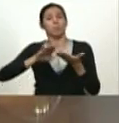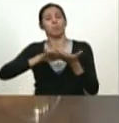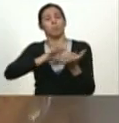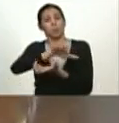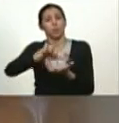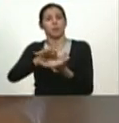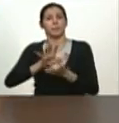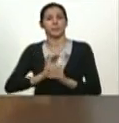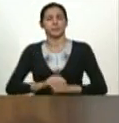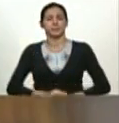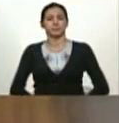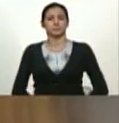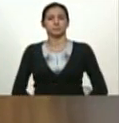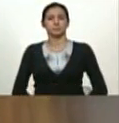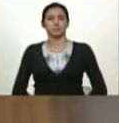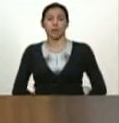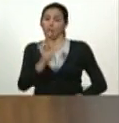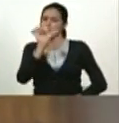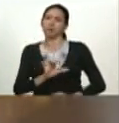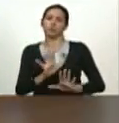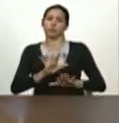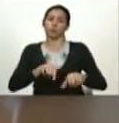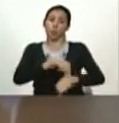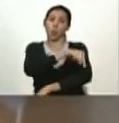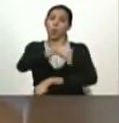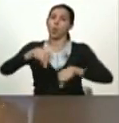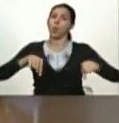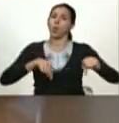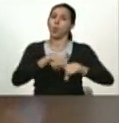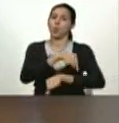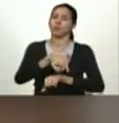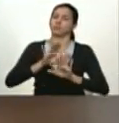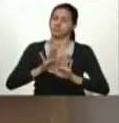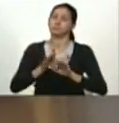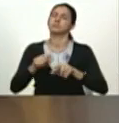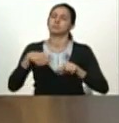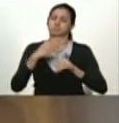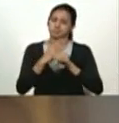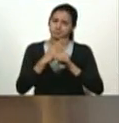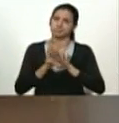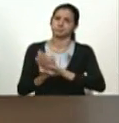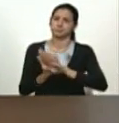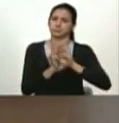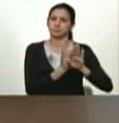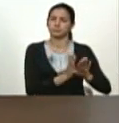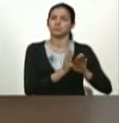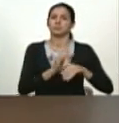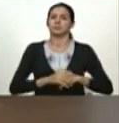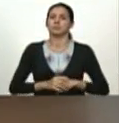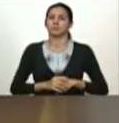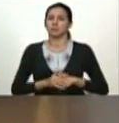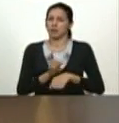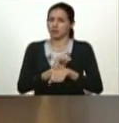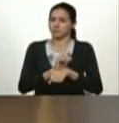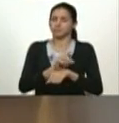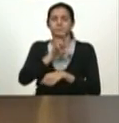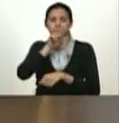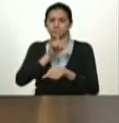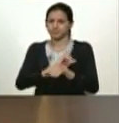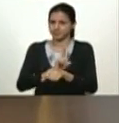no amplio más porque duraría horas dando esta orientación voy a acelerar un poco